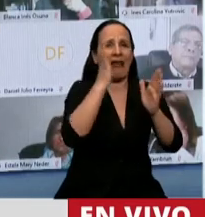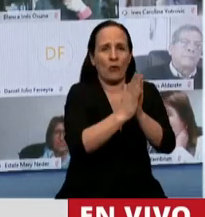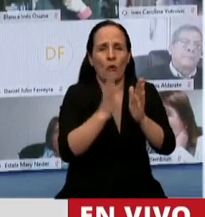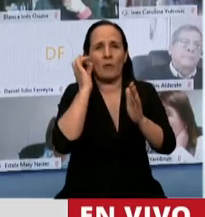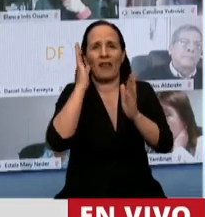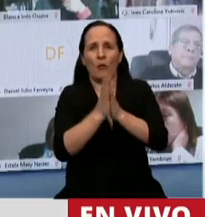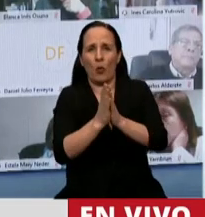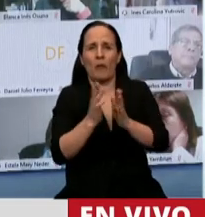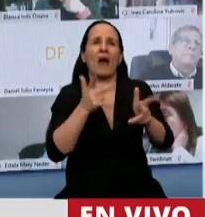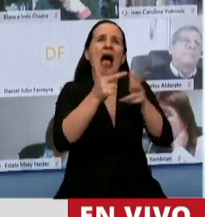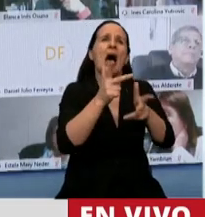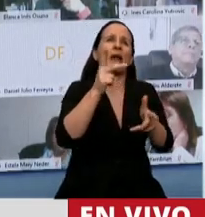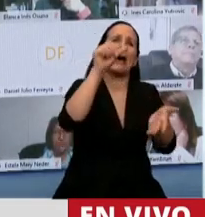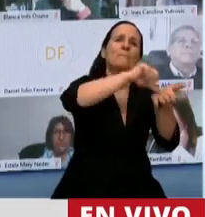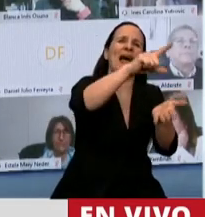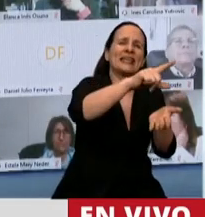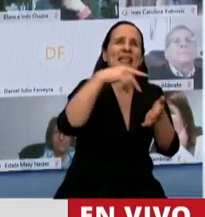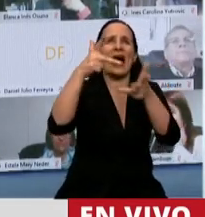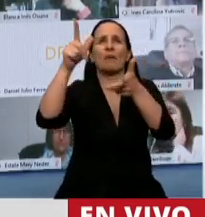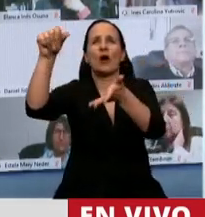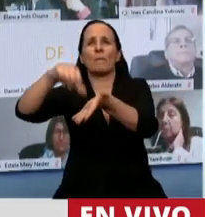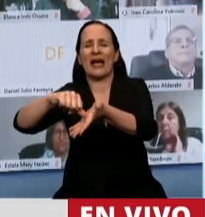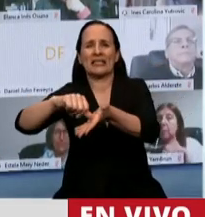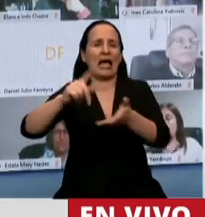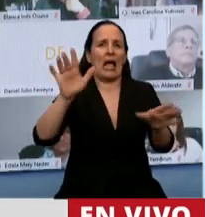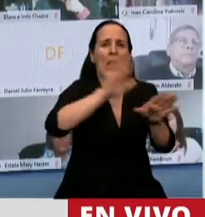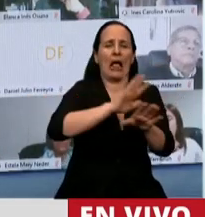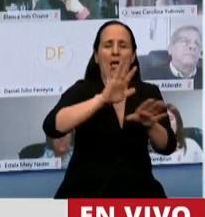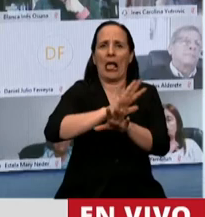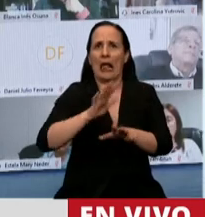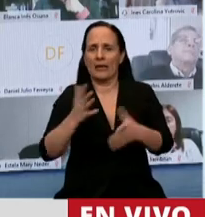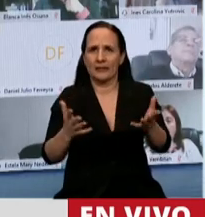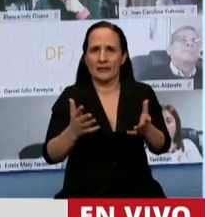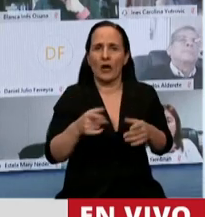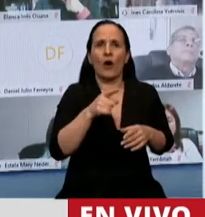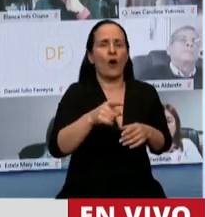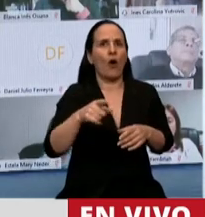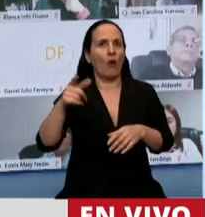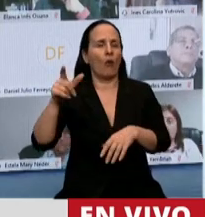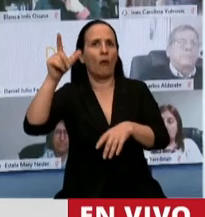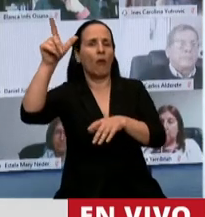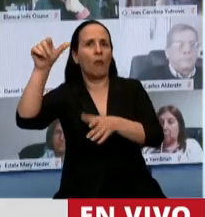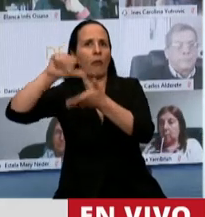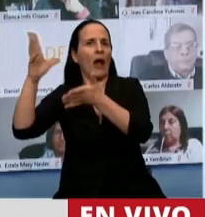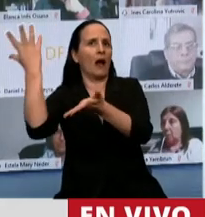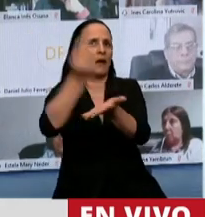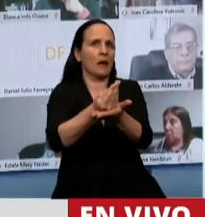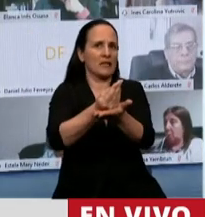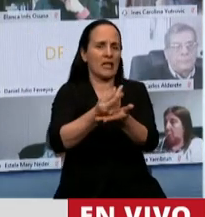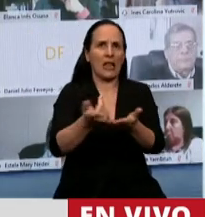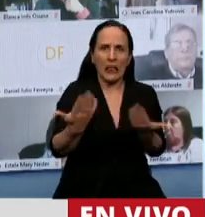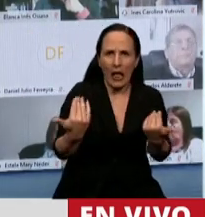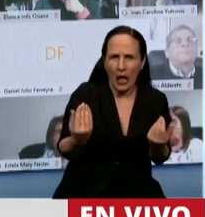país que mencionábamos. o dar explicaciones diplomáticas ante los embajadores que nos venían a pedir